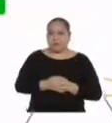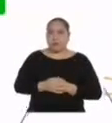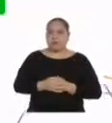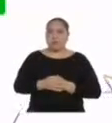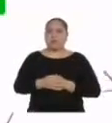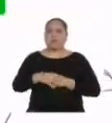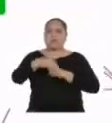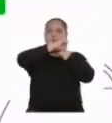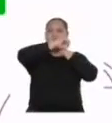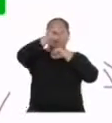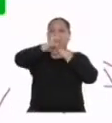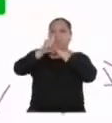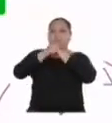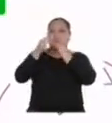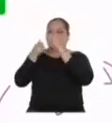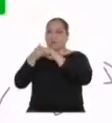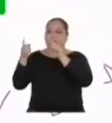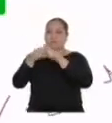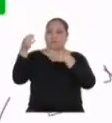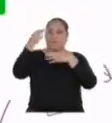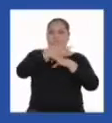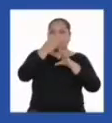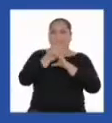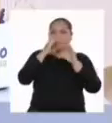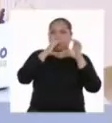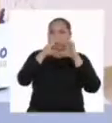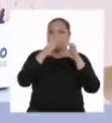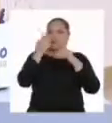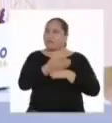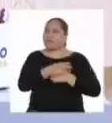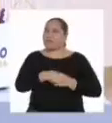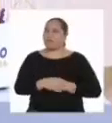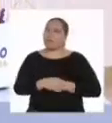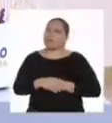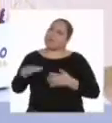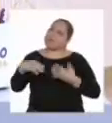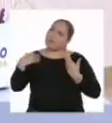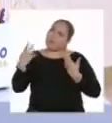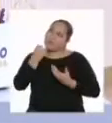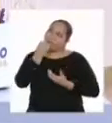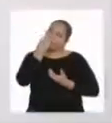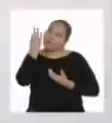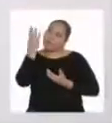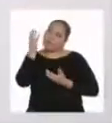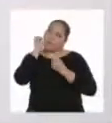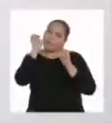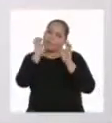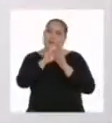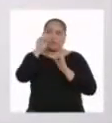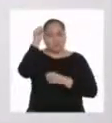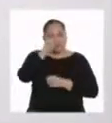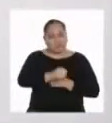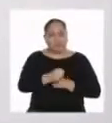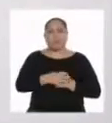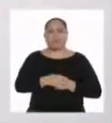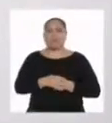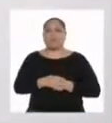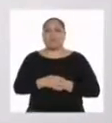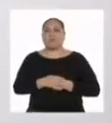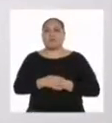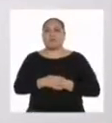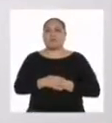y la publicidad en los diversos medios. ¿Podría darme algunos ejemplos? Sí, claro.